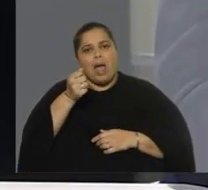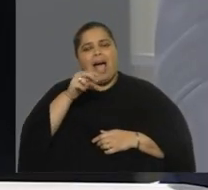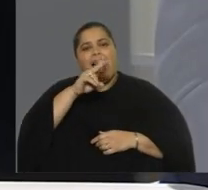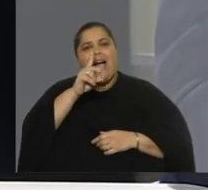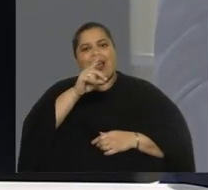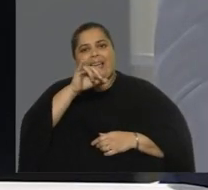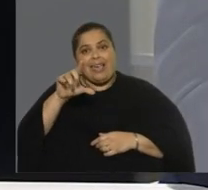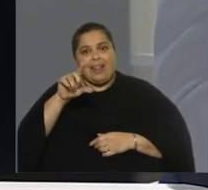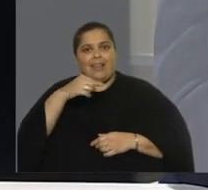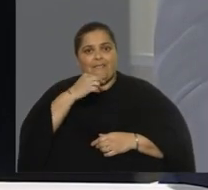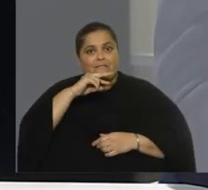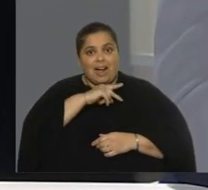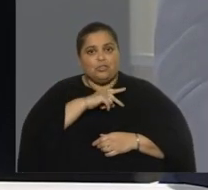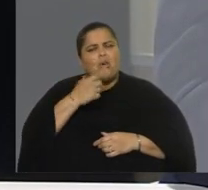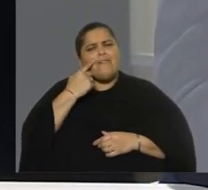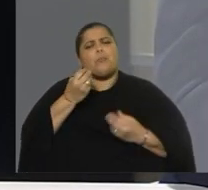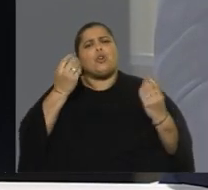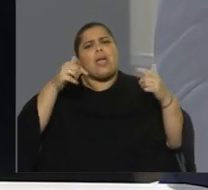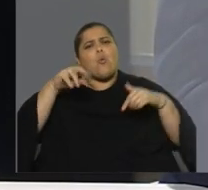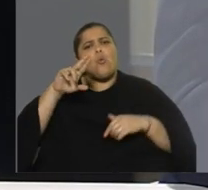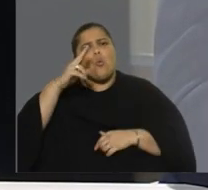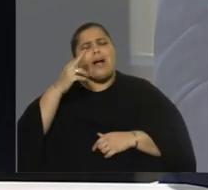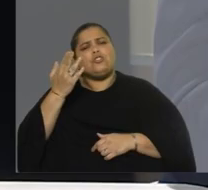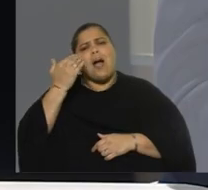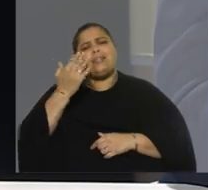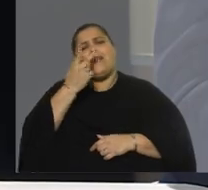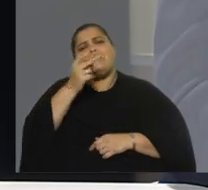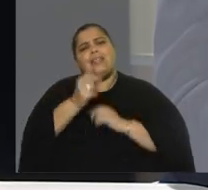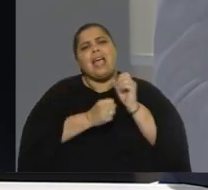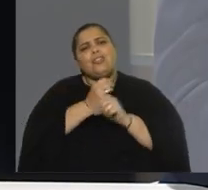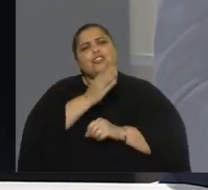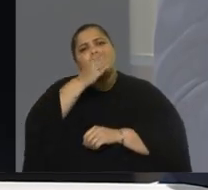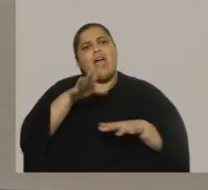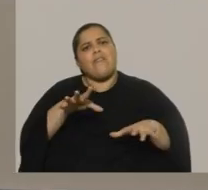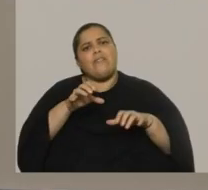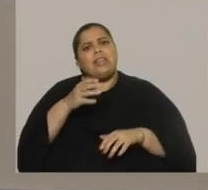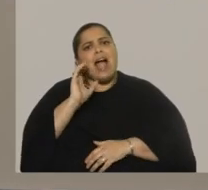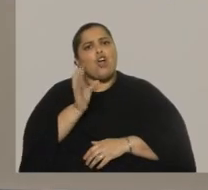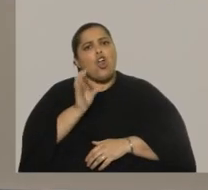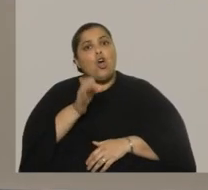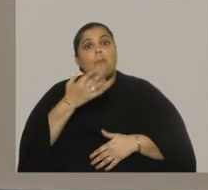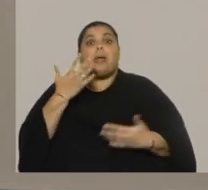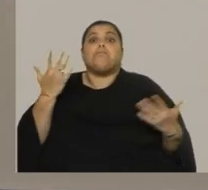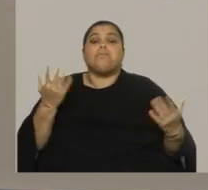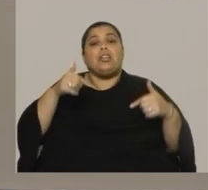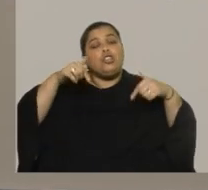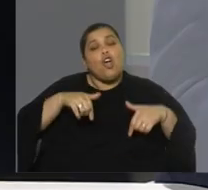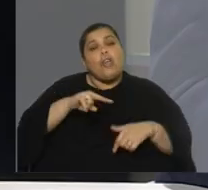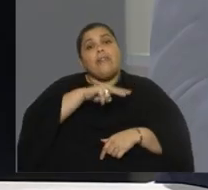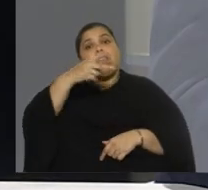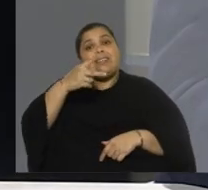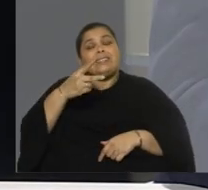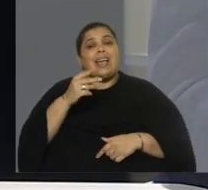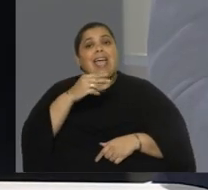Yo voy a empezar a investigar por qué una uruguaya hace 20 años se fue a vivir a Colombia casualmente y ella es vice Canciller de Petro.